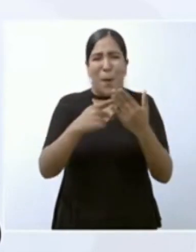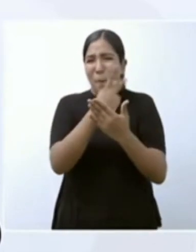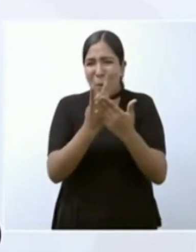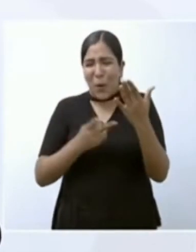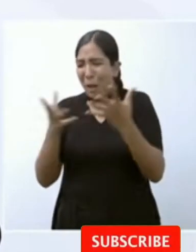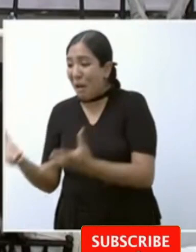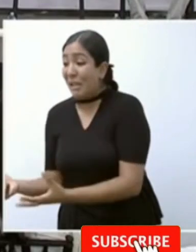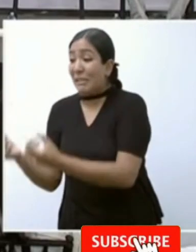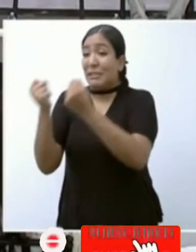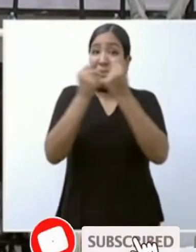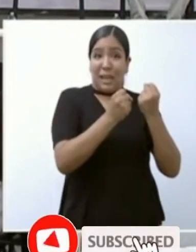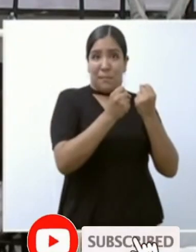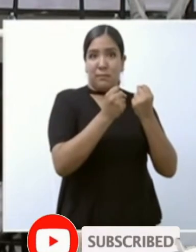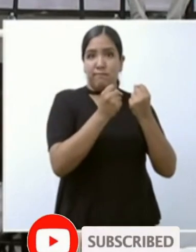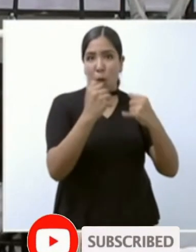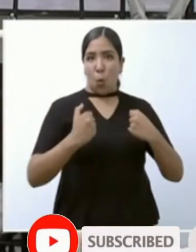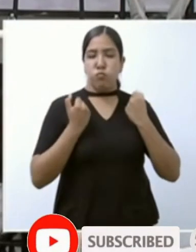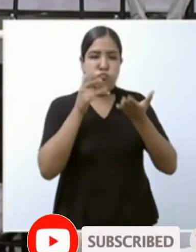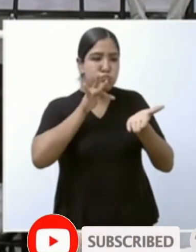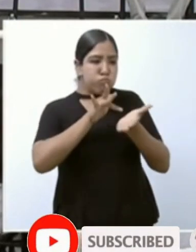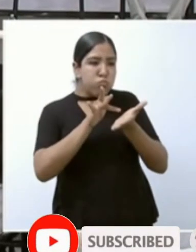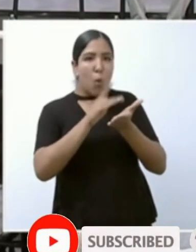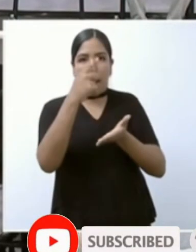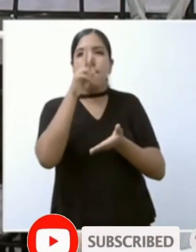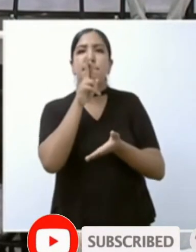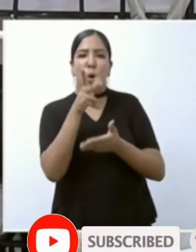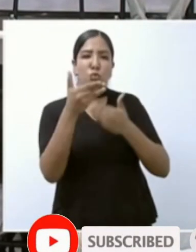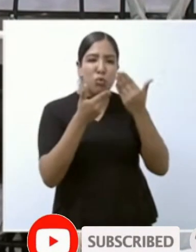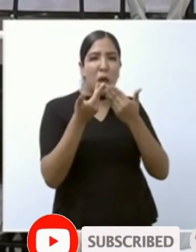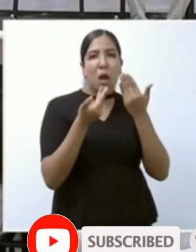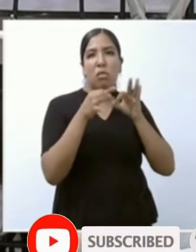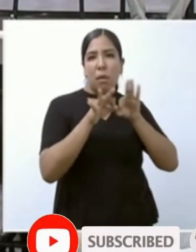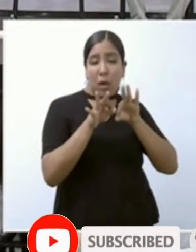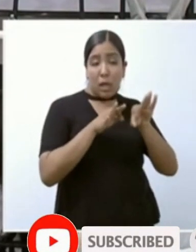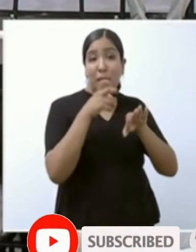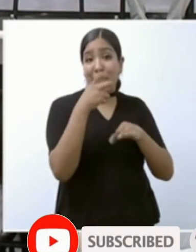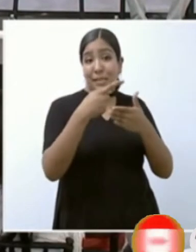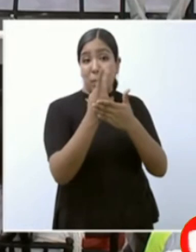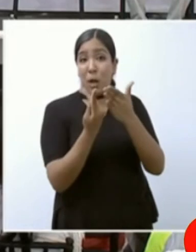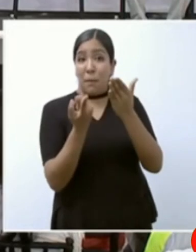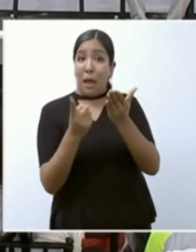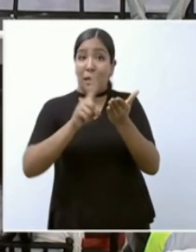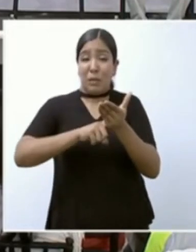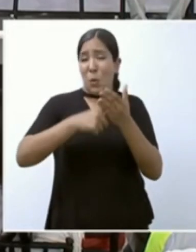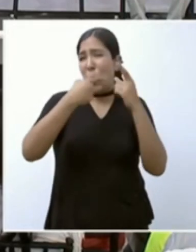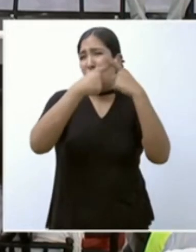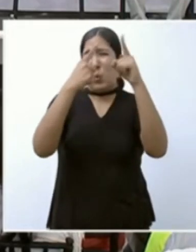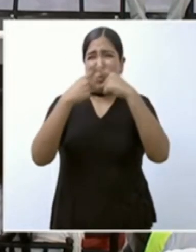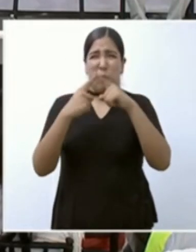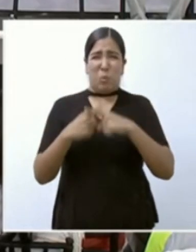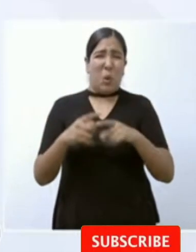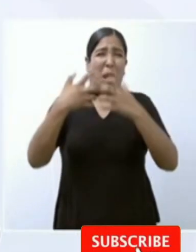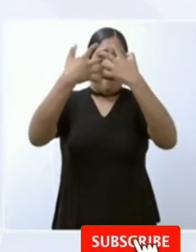está aplicando en esta fábrica y en muchas otras empresas del país y de nueva